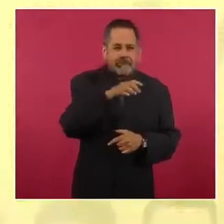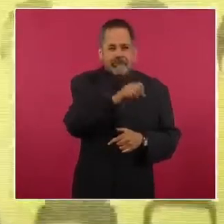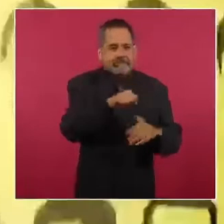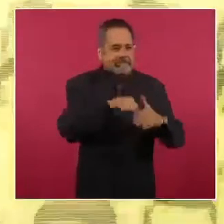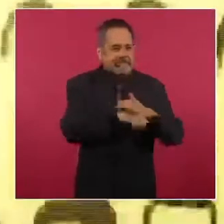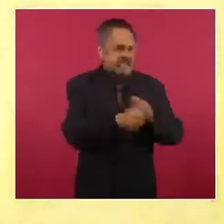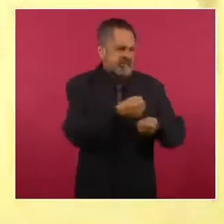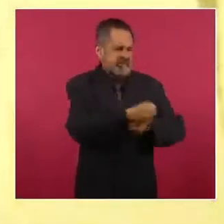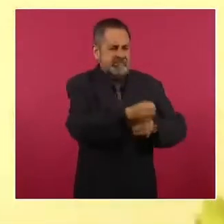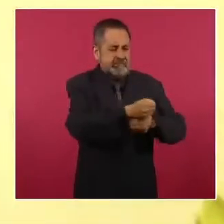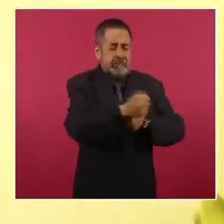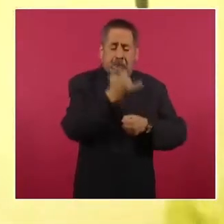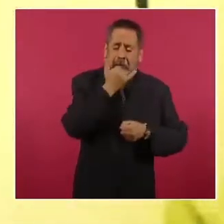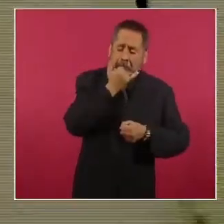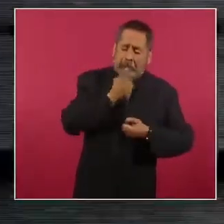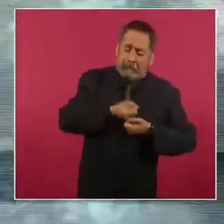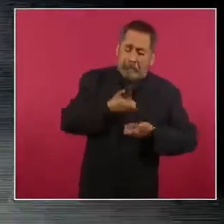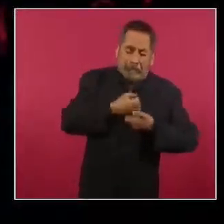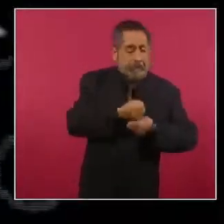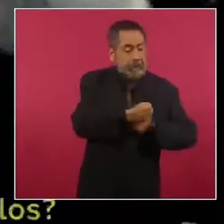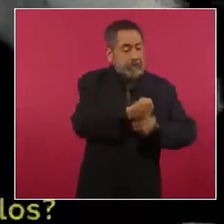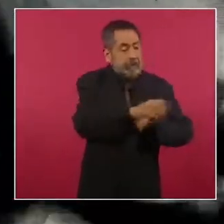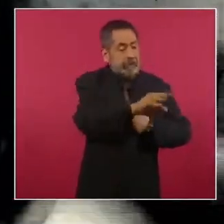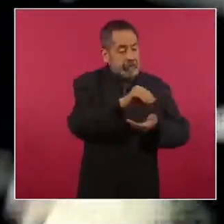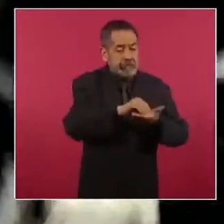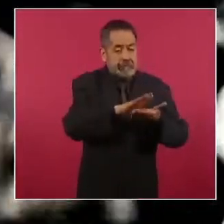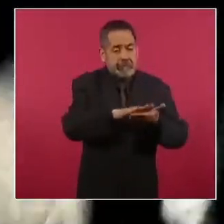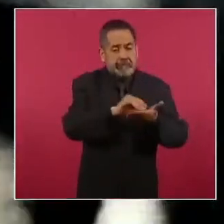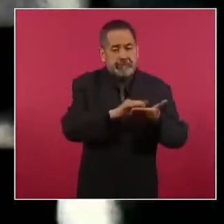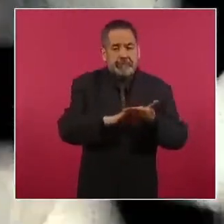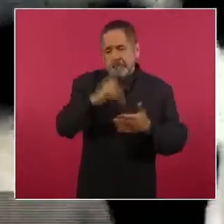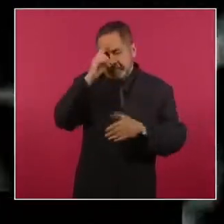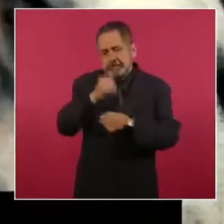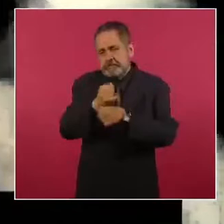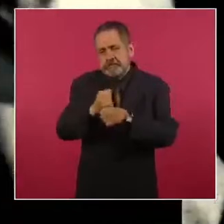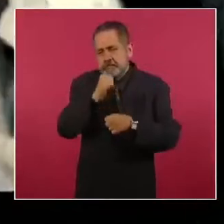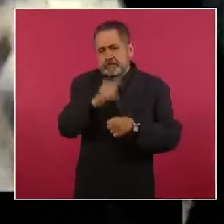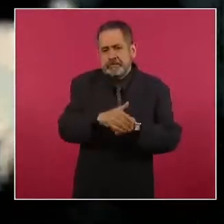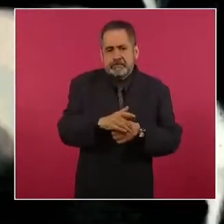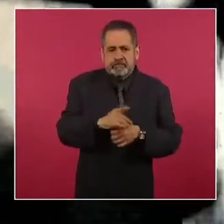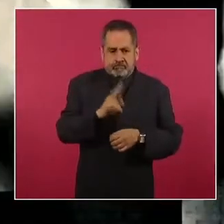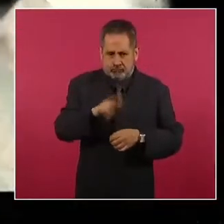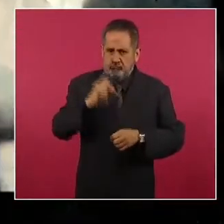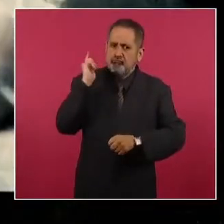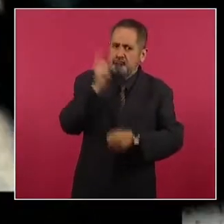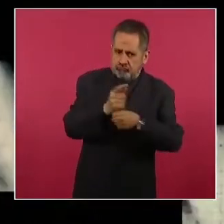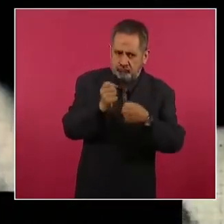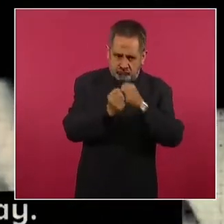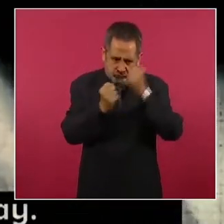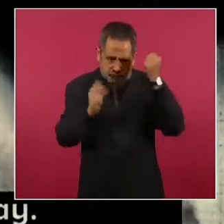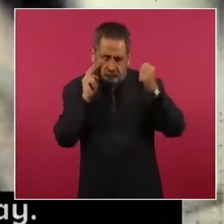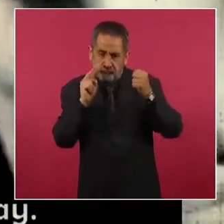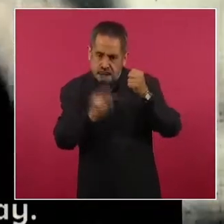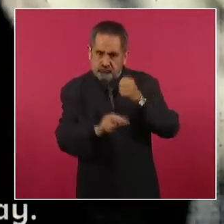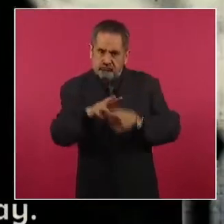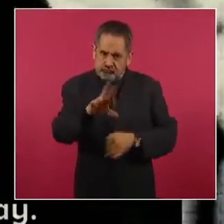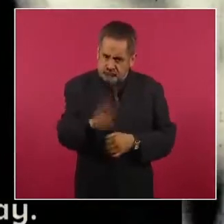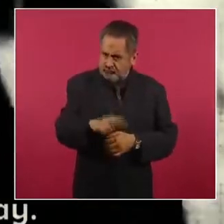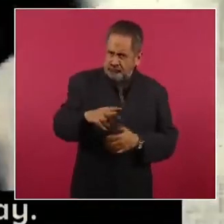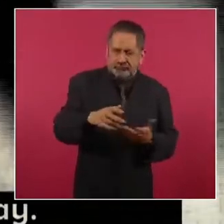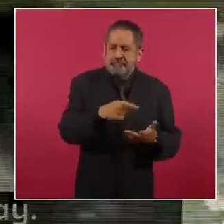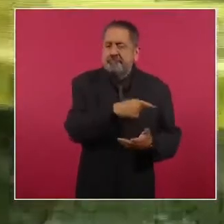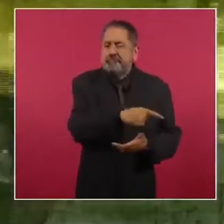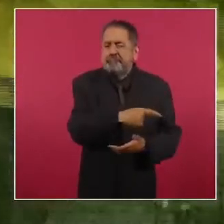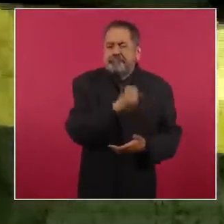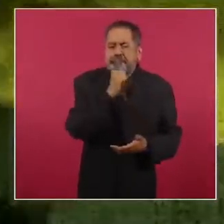bajo tortura y que pretendía evitar la investigación profunda que permitiera conocer la verdad de los hechos y la procuración de justicia,